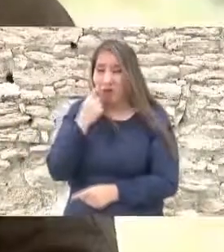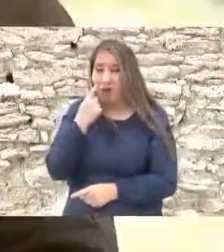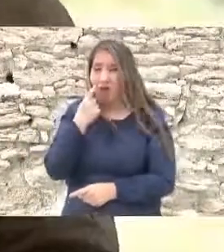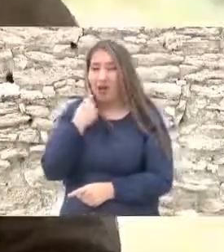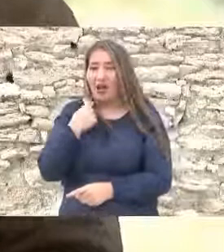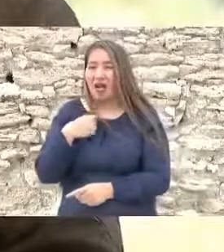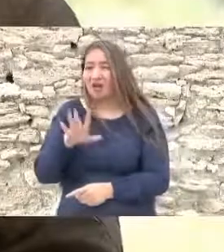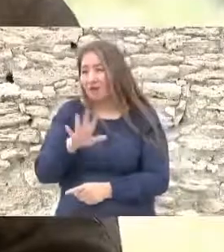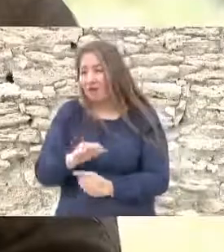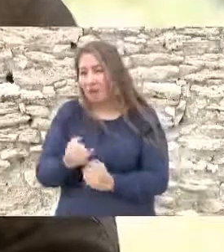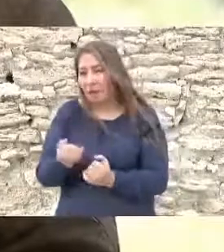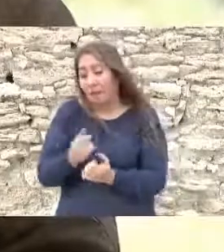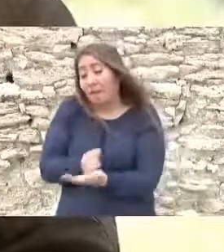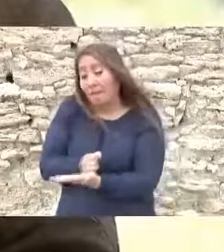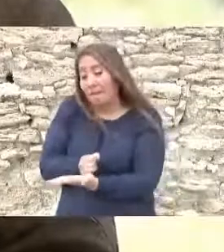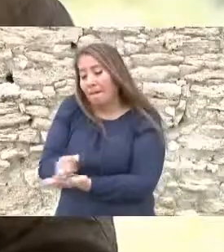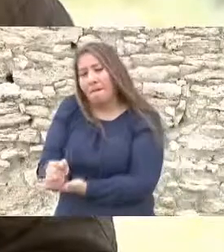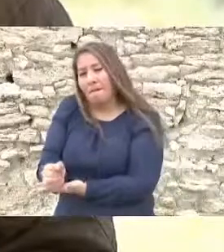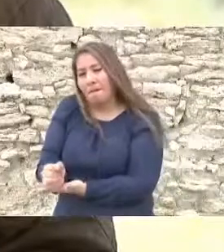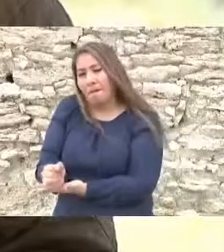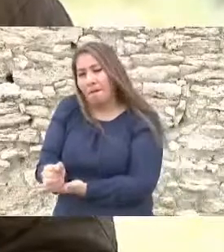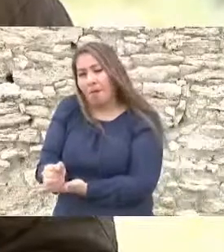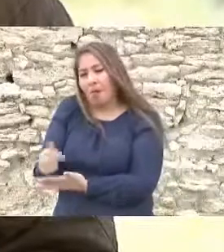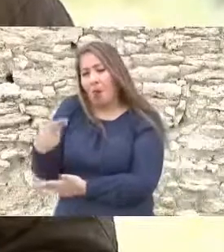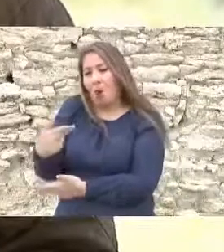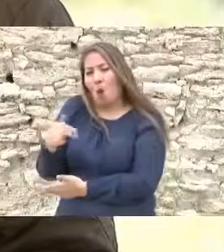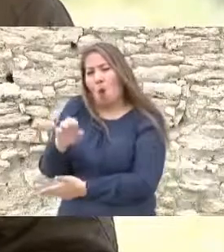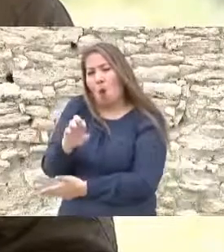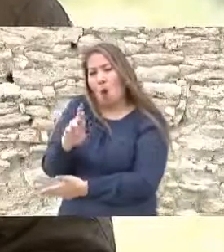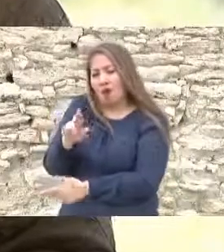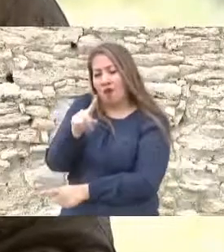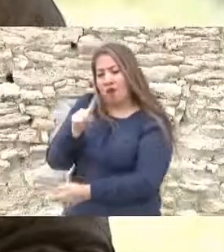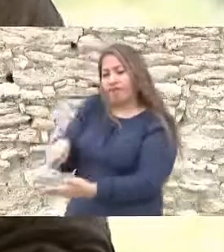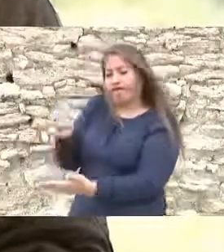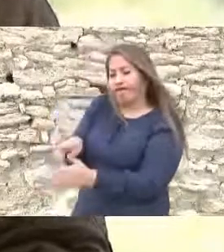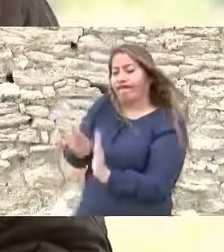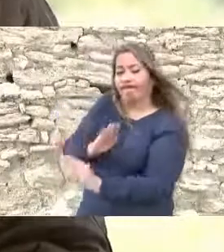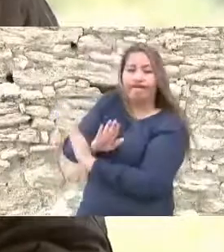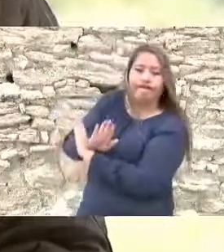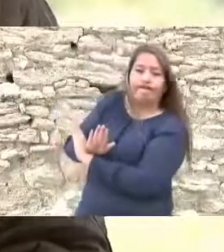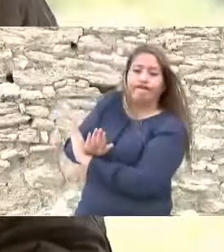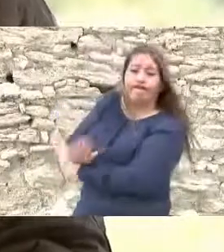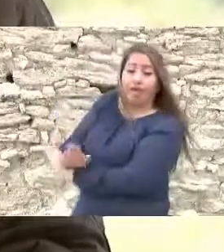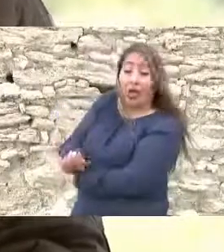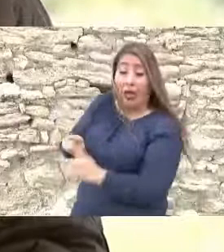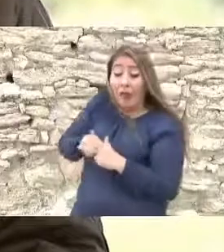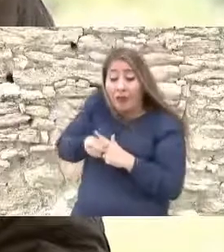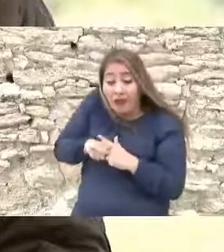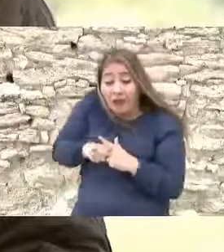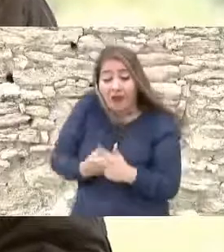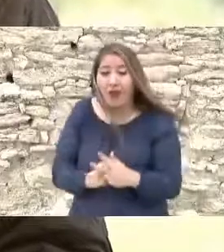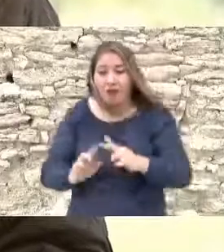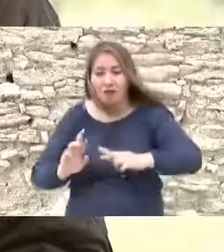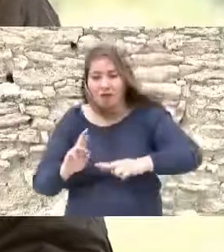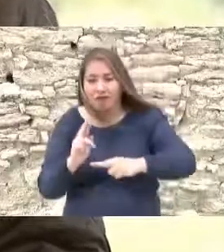tomara la decisión de desconocer a Huerta y de iniciar la revolución creando